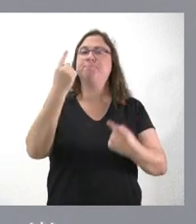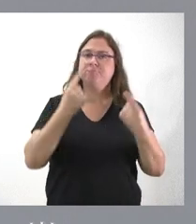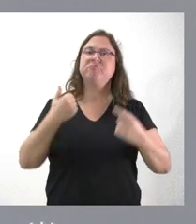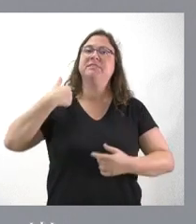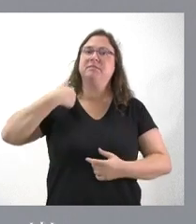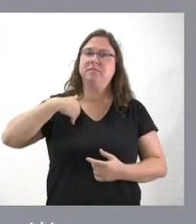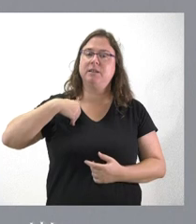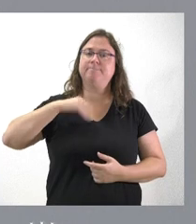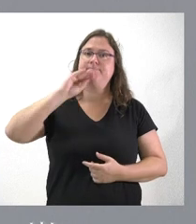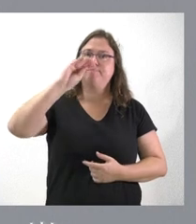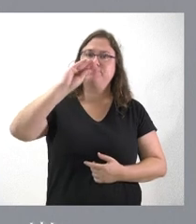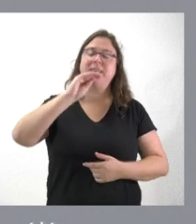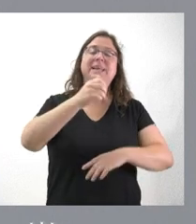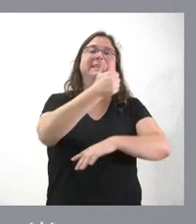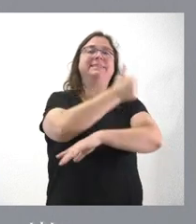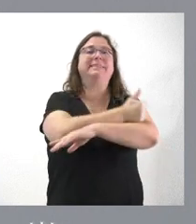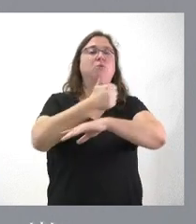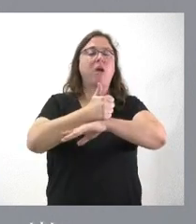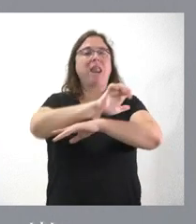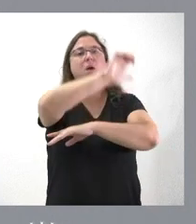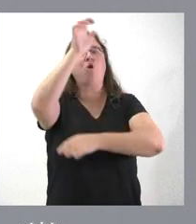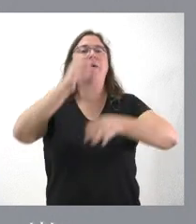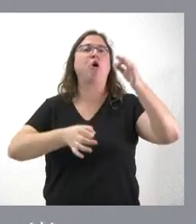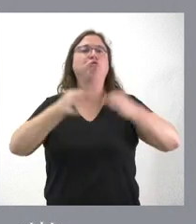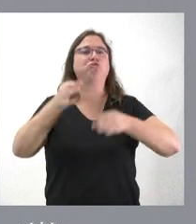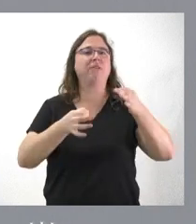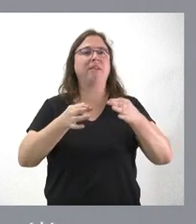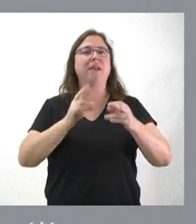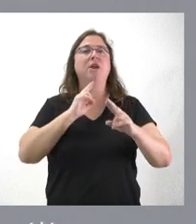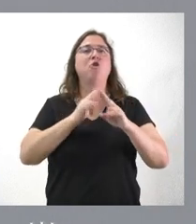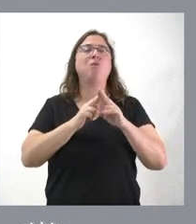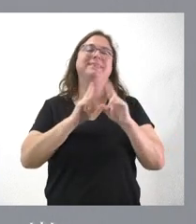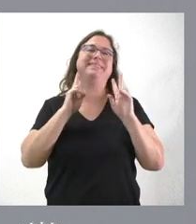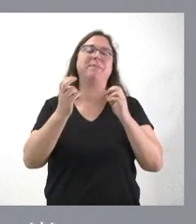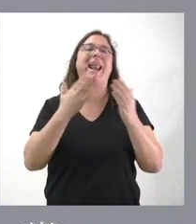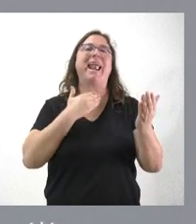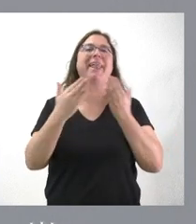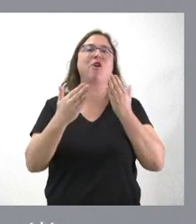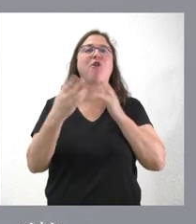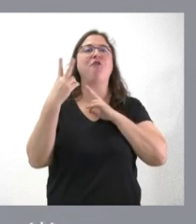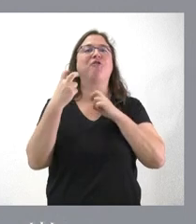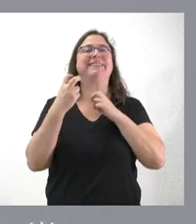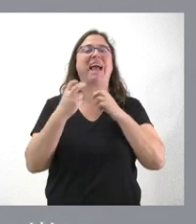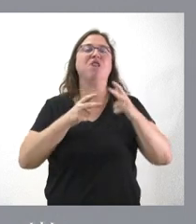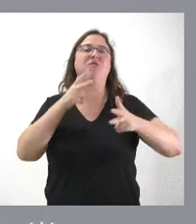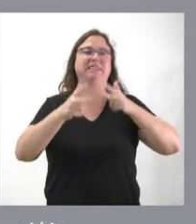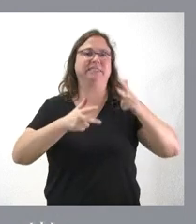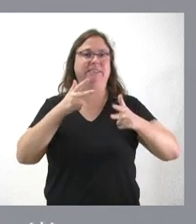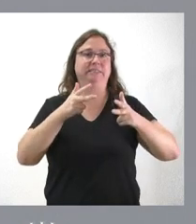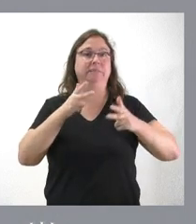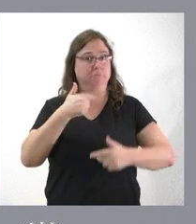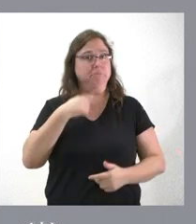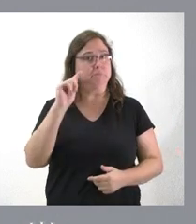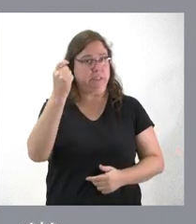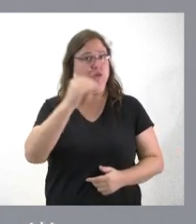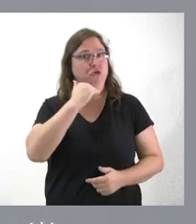al Tribunal Europeo de Justicia ante lo que se dio en denominar las vagaciones fiscales vascas. Y con algún éxito por nuestra